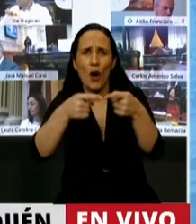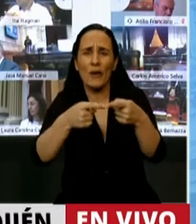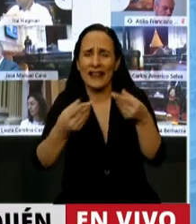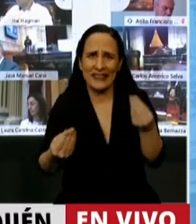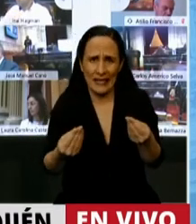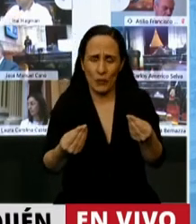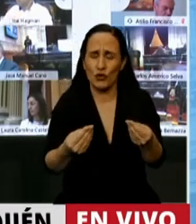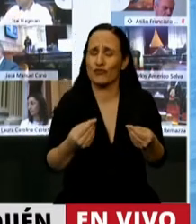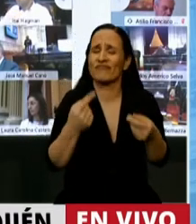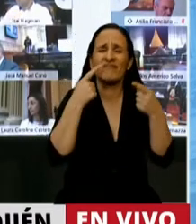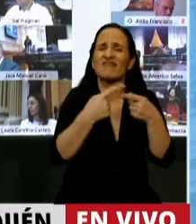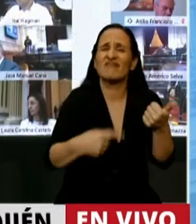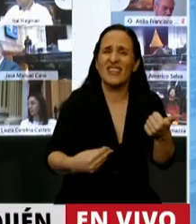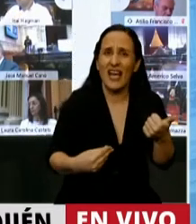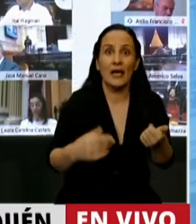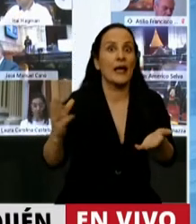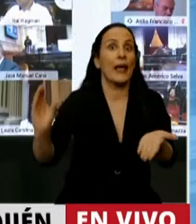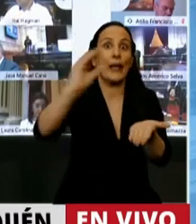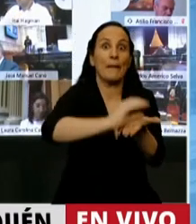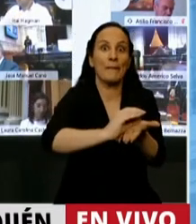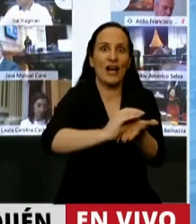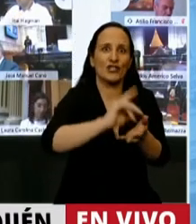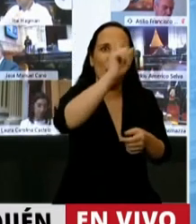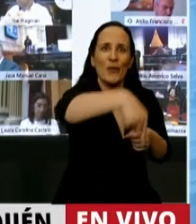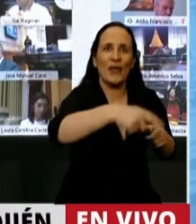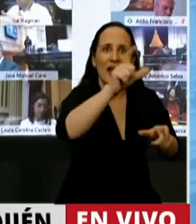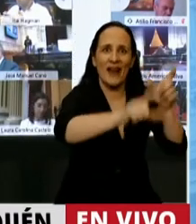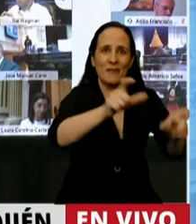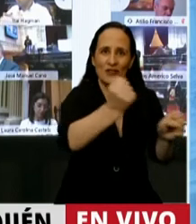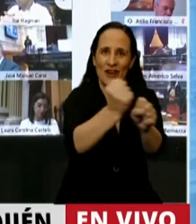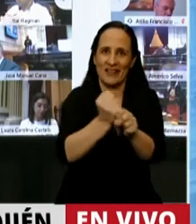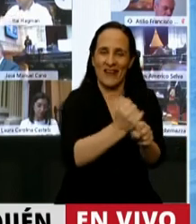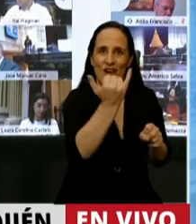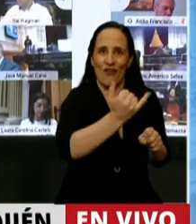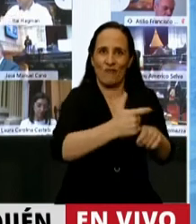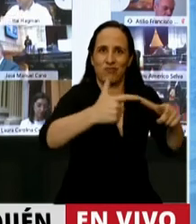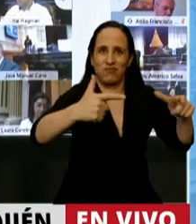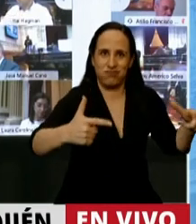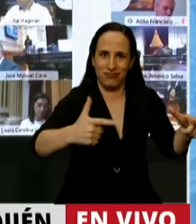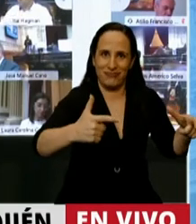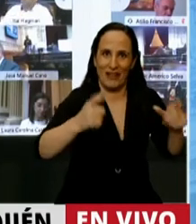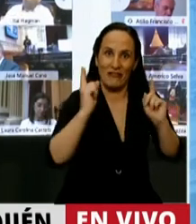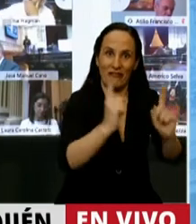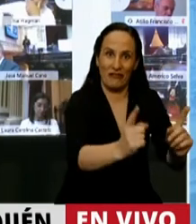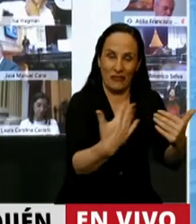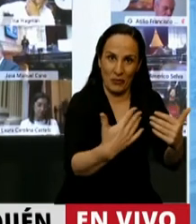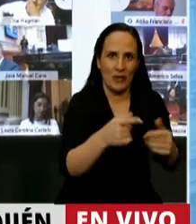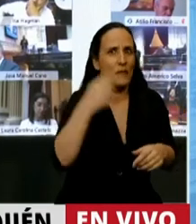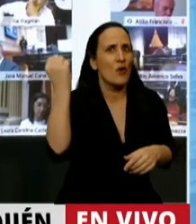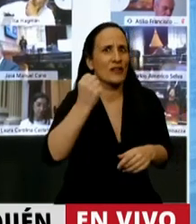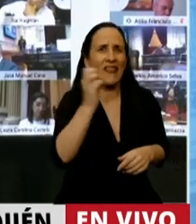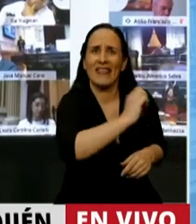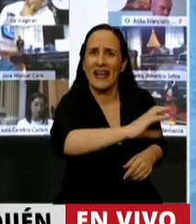Primero, asegurar que haya inversiones que generen fuentes de trabajo y que las sostengan. La industria y el campo